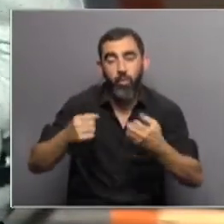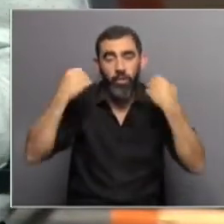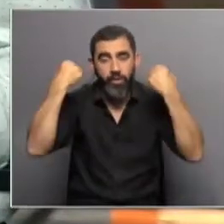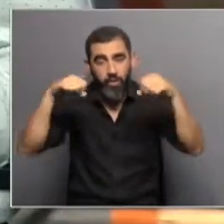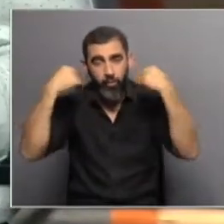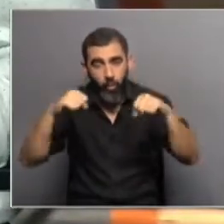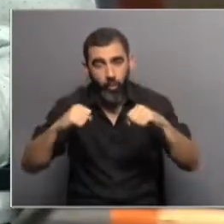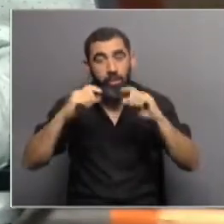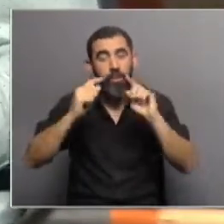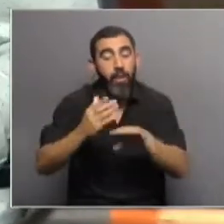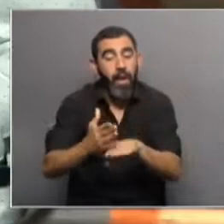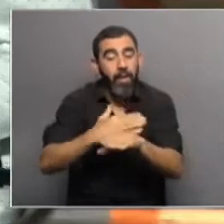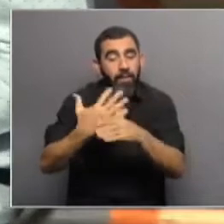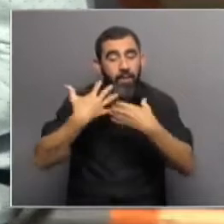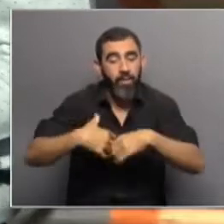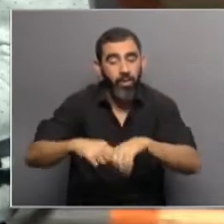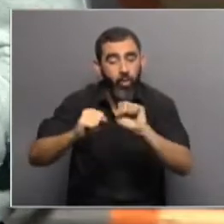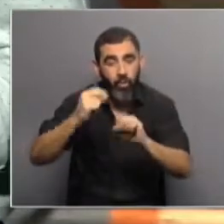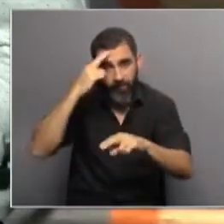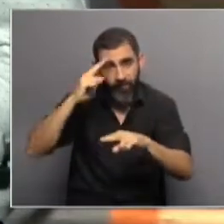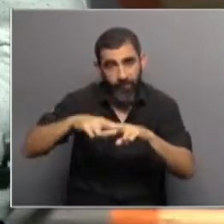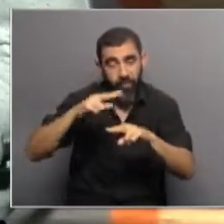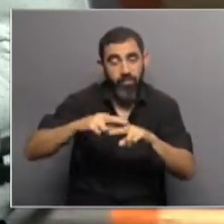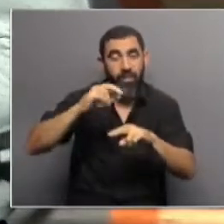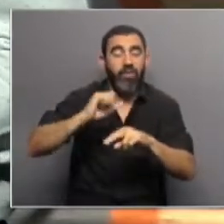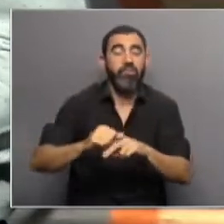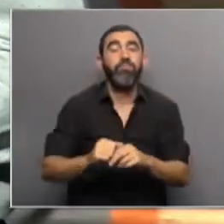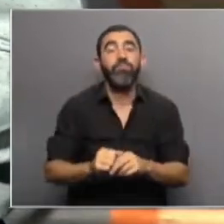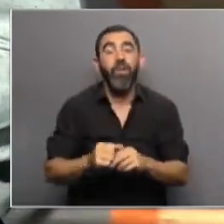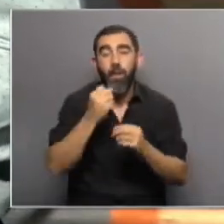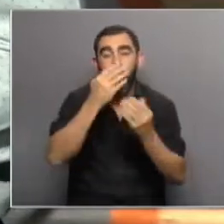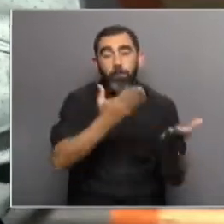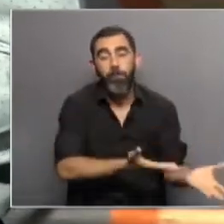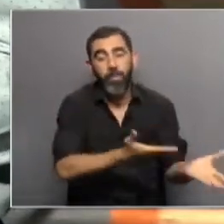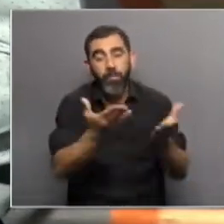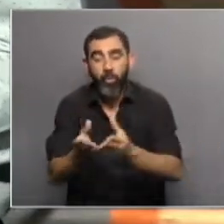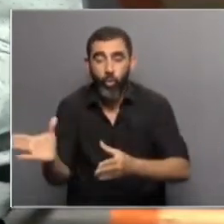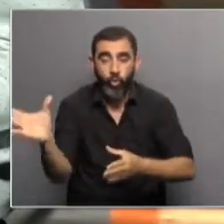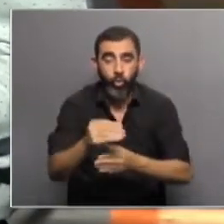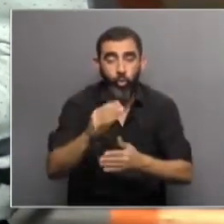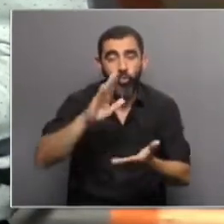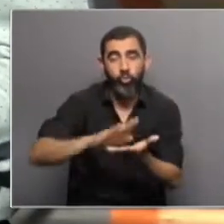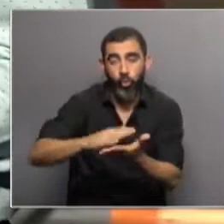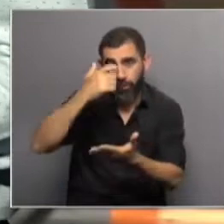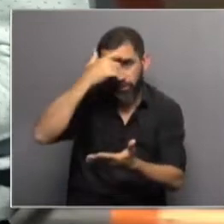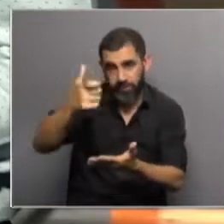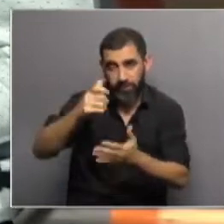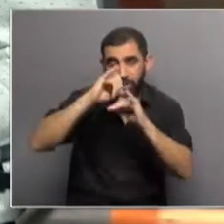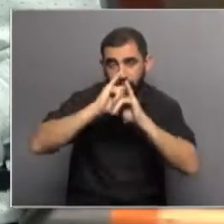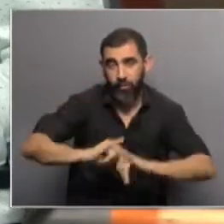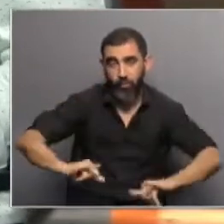diagnósticos tempranos de Alzheimer en el CUDIM. Bienvenidas y bienvenidos a Sobre Ciencia,